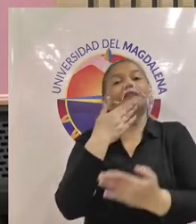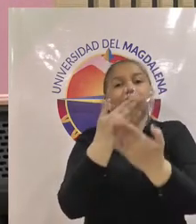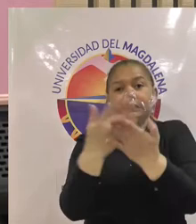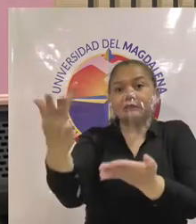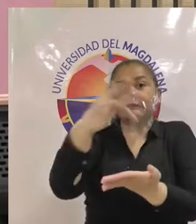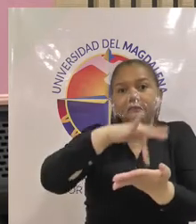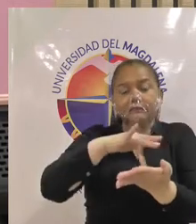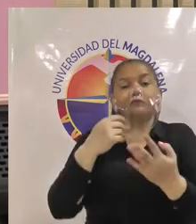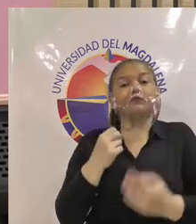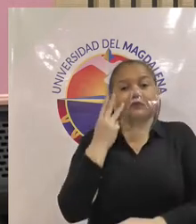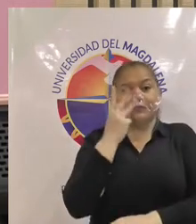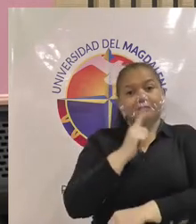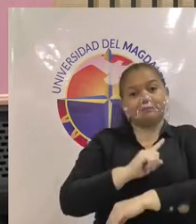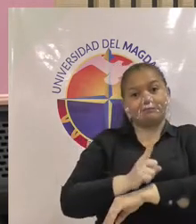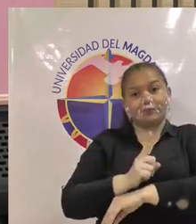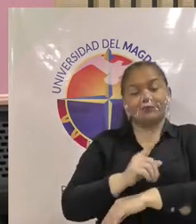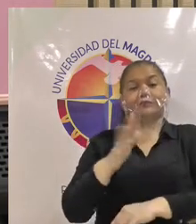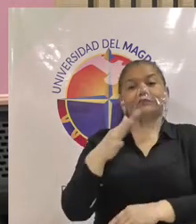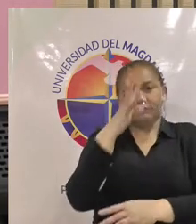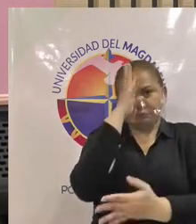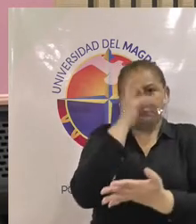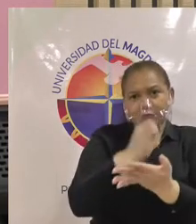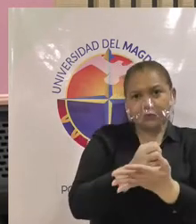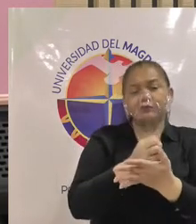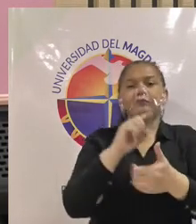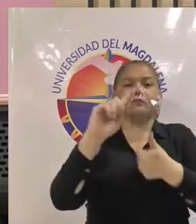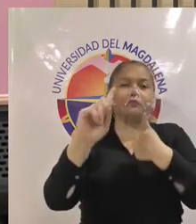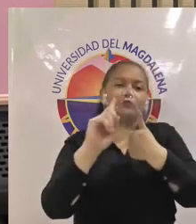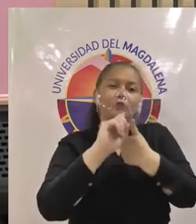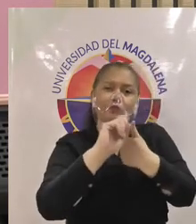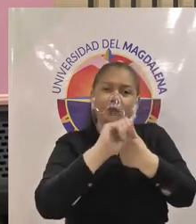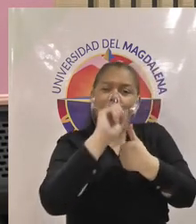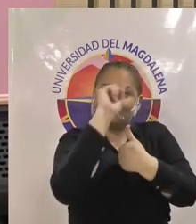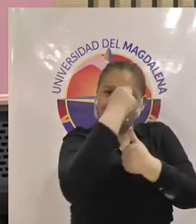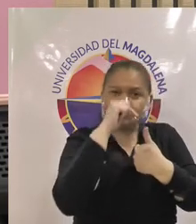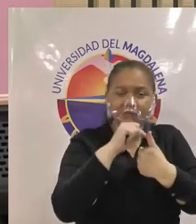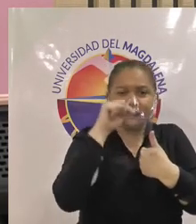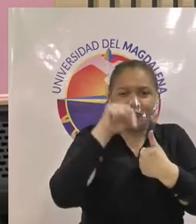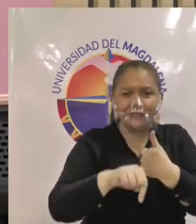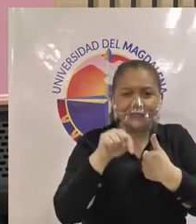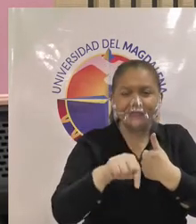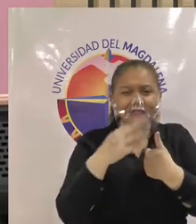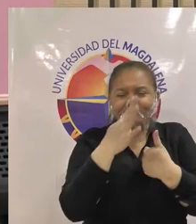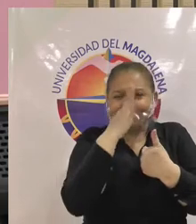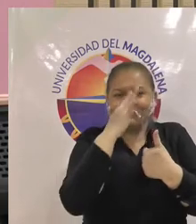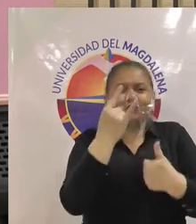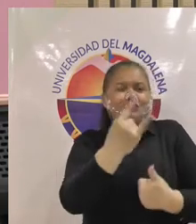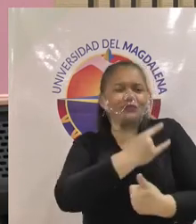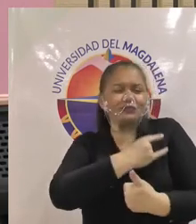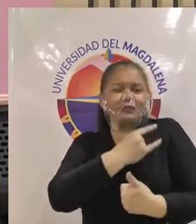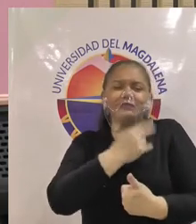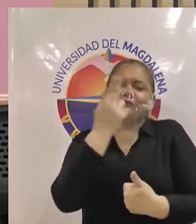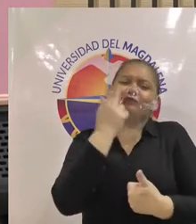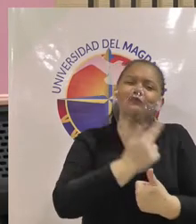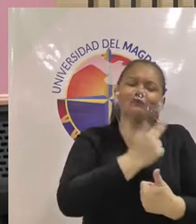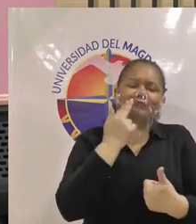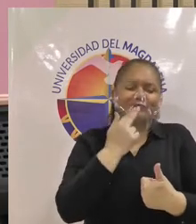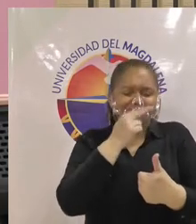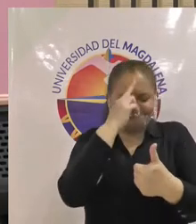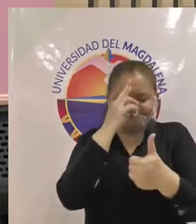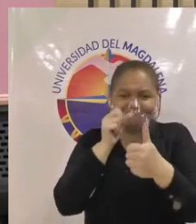sus puntos de vista alrededor de la universidad comprometida con la calidad tiene allí la visual disponible